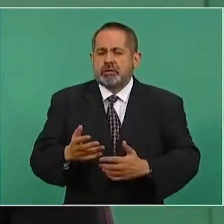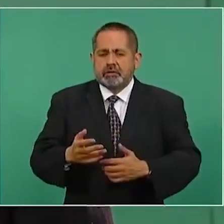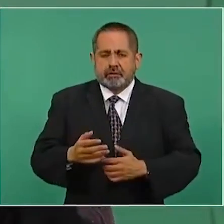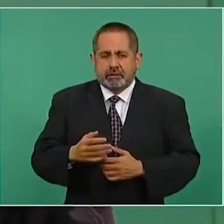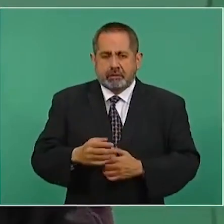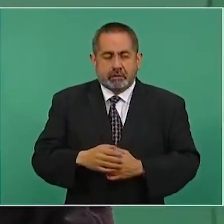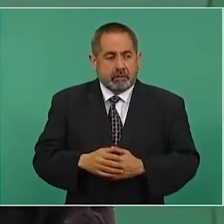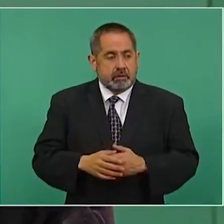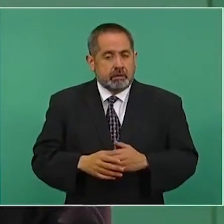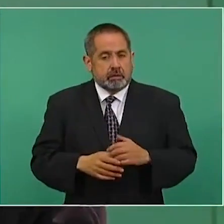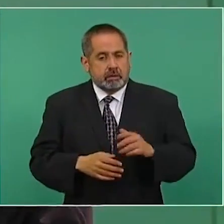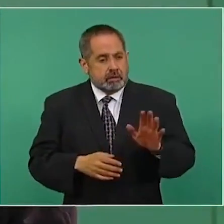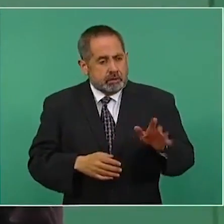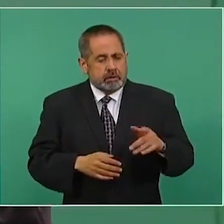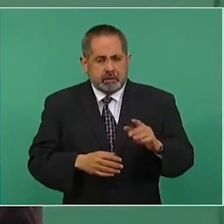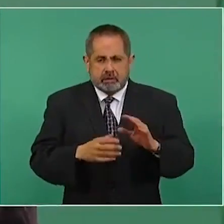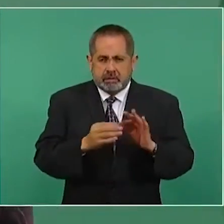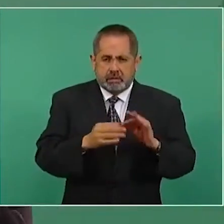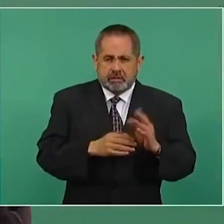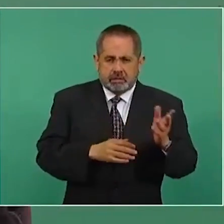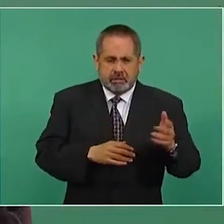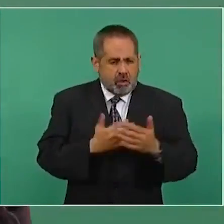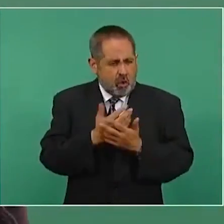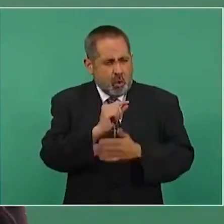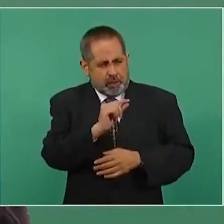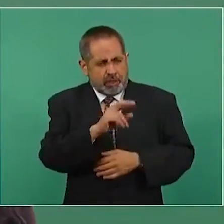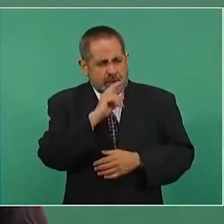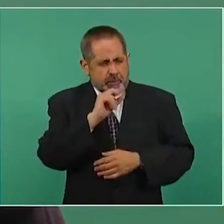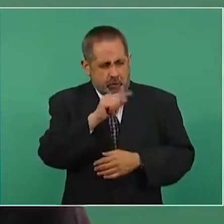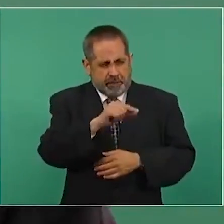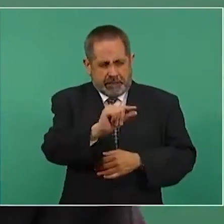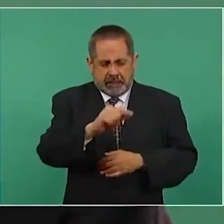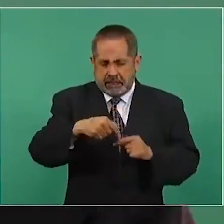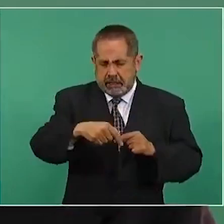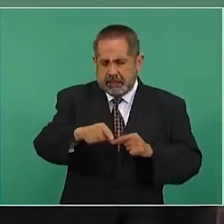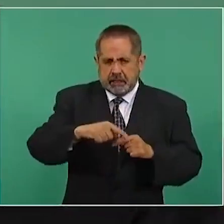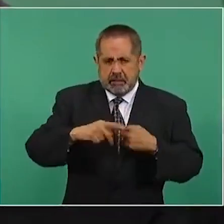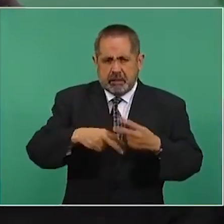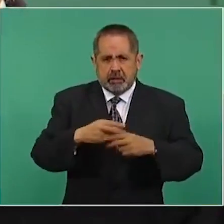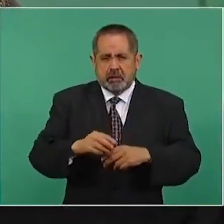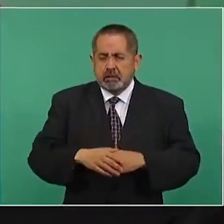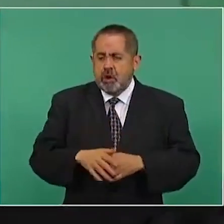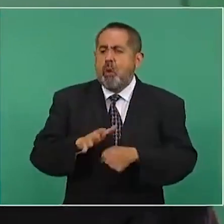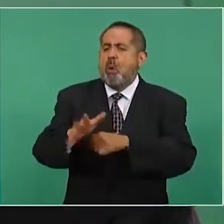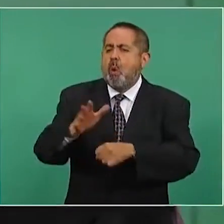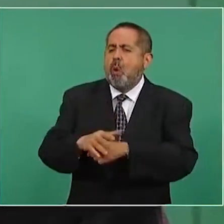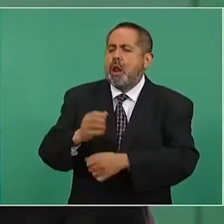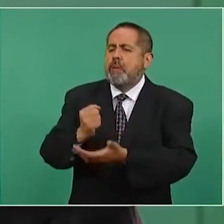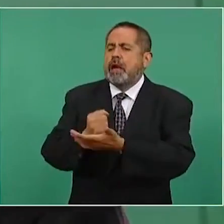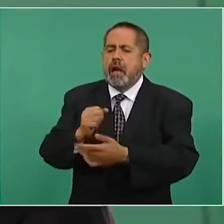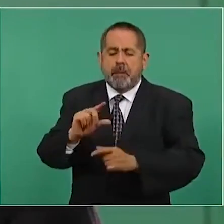No, señora, no, señor, en poco tiempo. ¿Qué vacuna es?